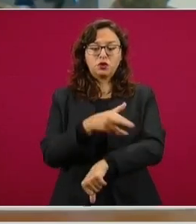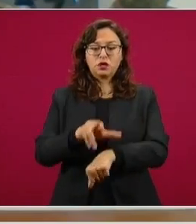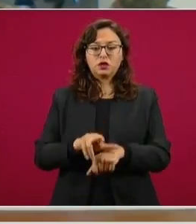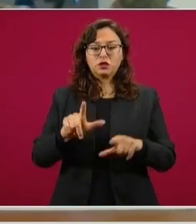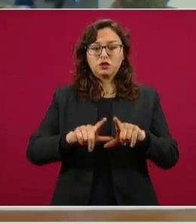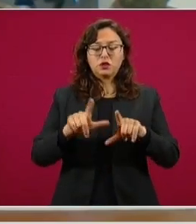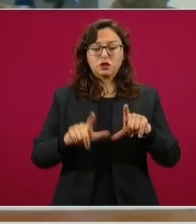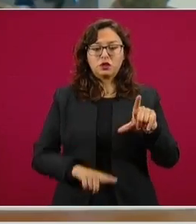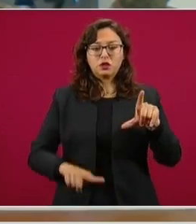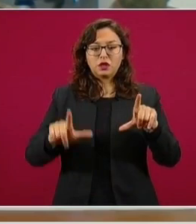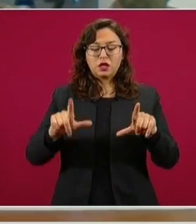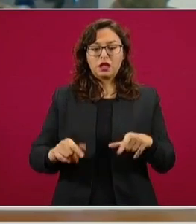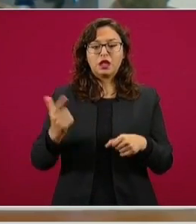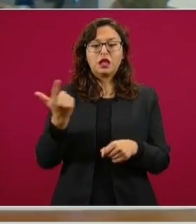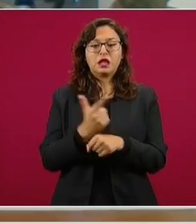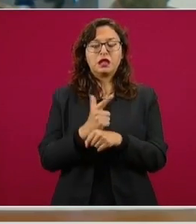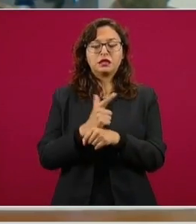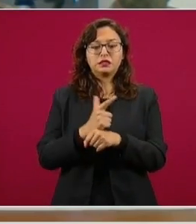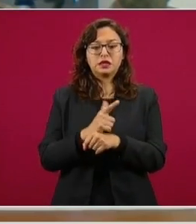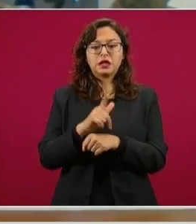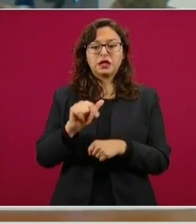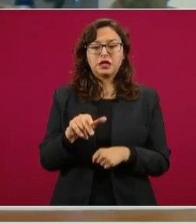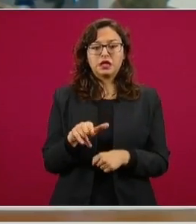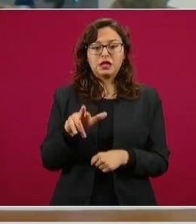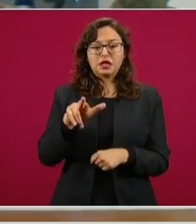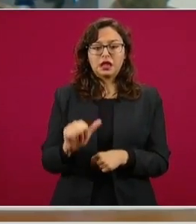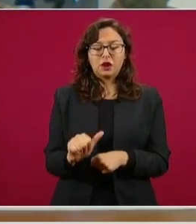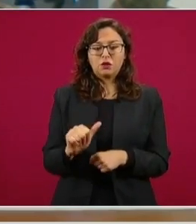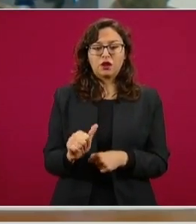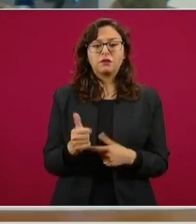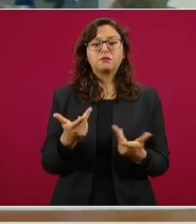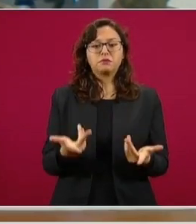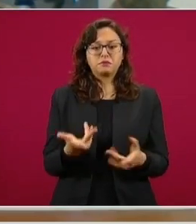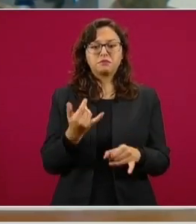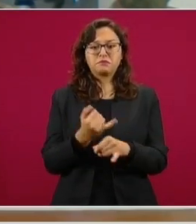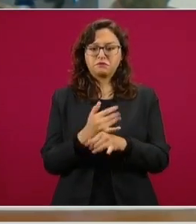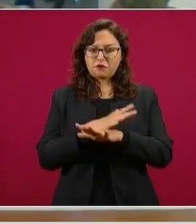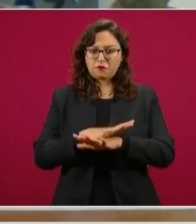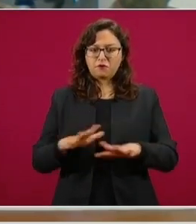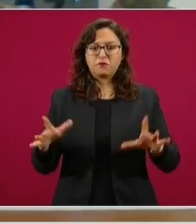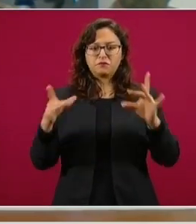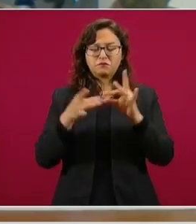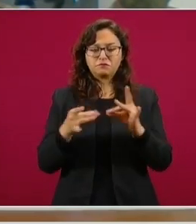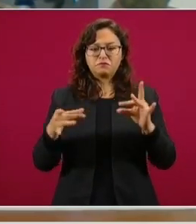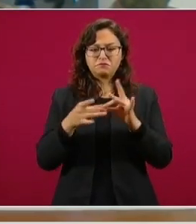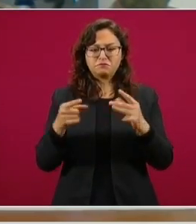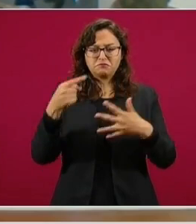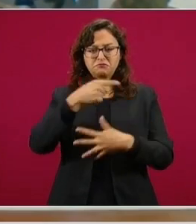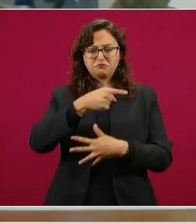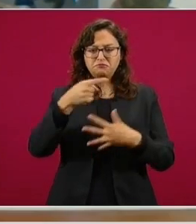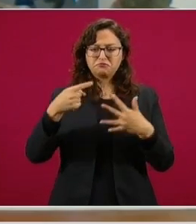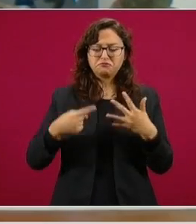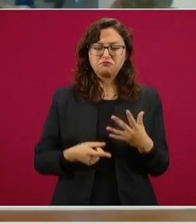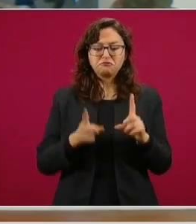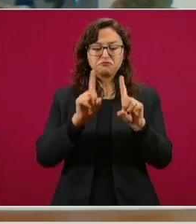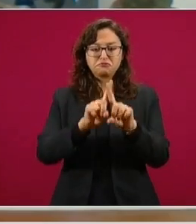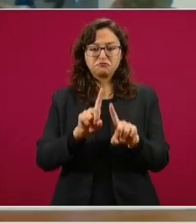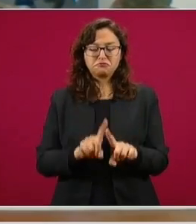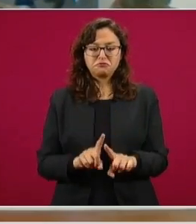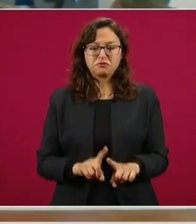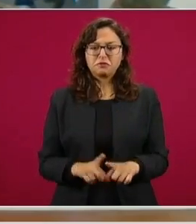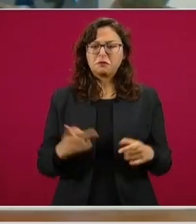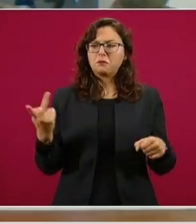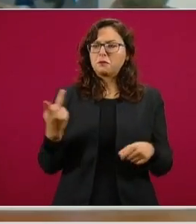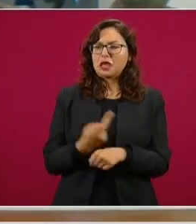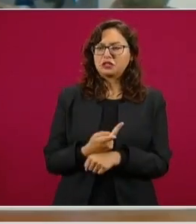civil, la licenciada Laura Velázquez, quien nos dará el parte de novedades del impacto del